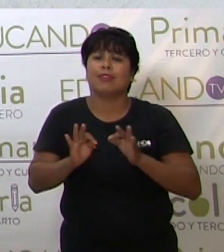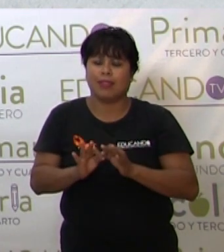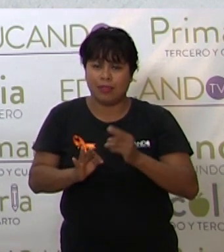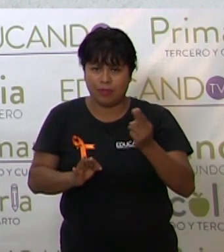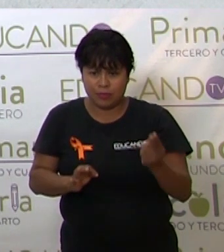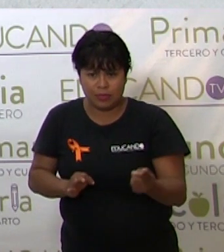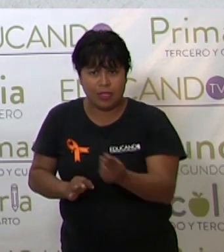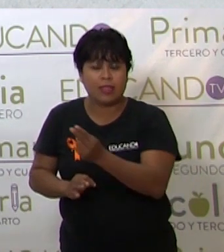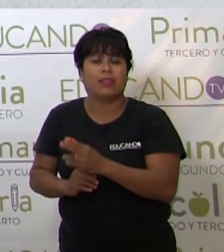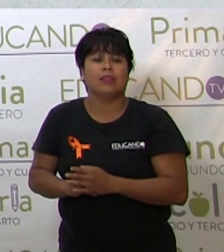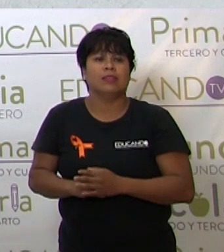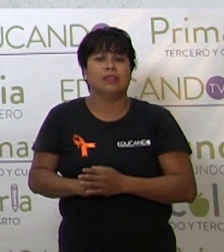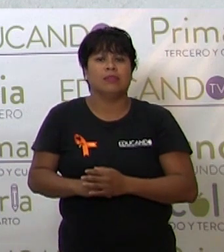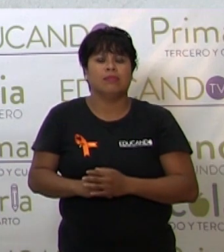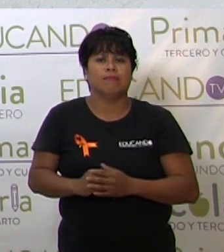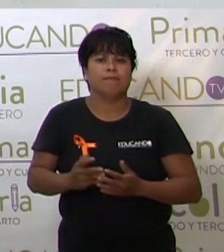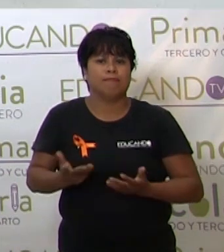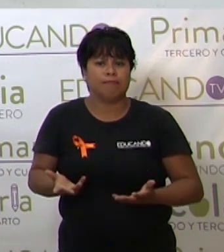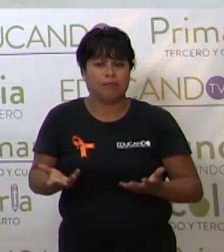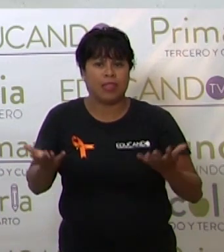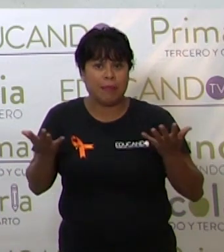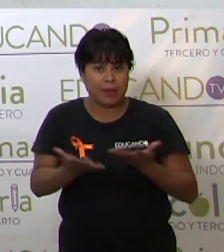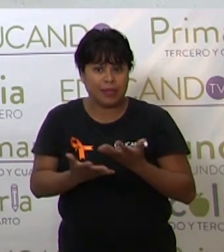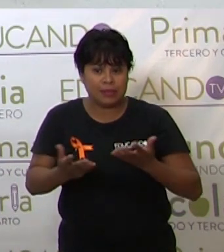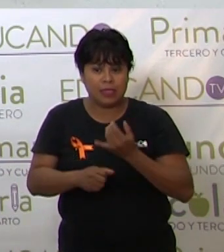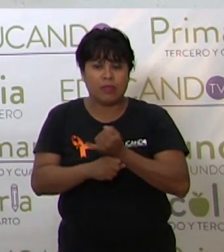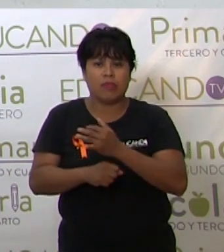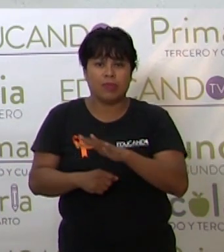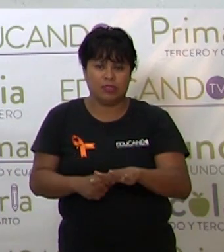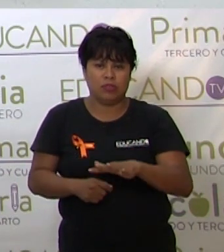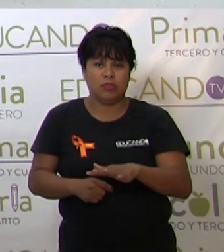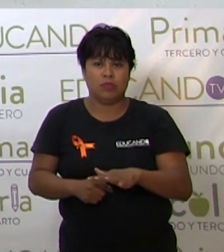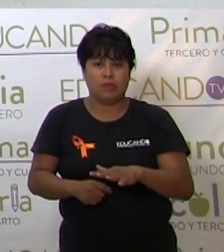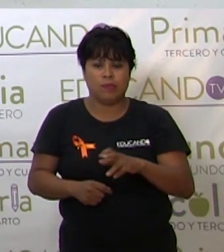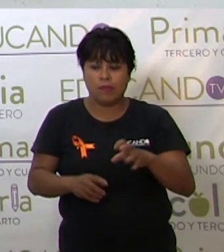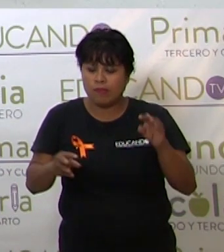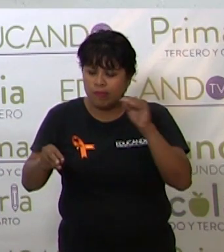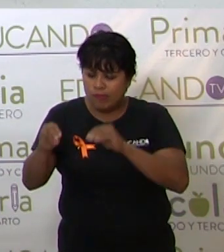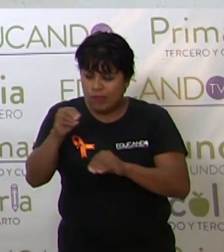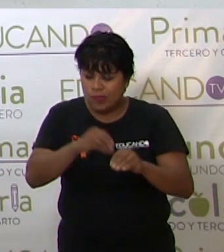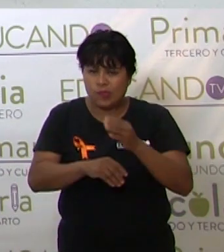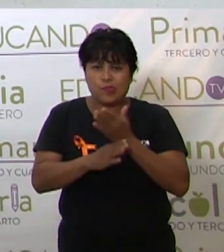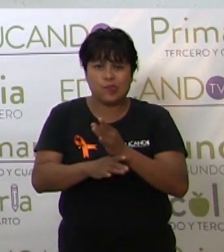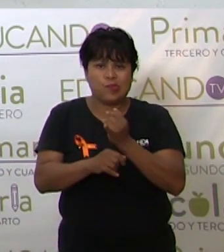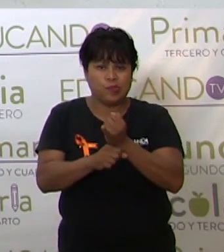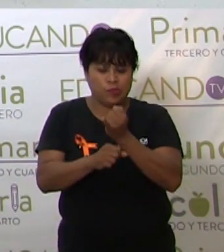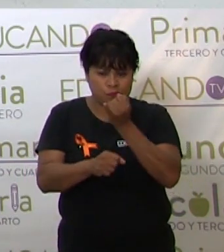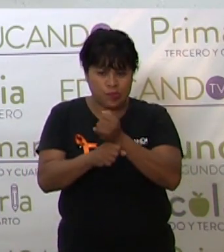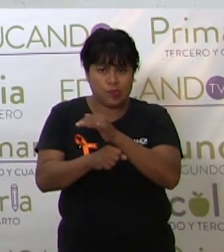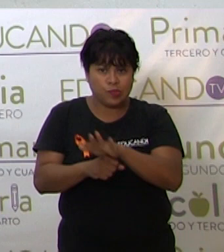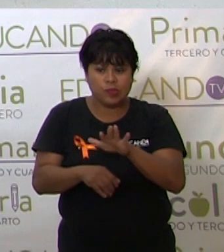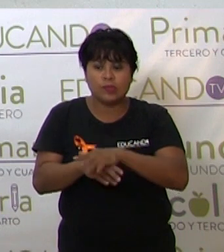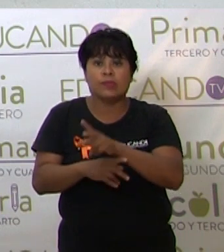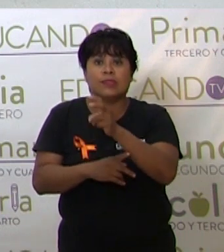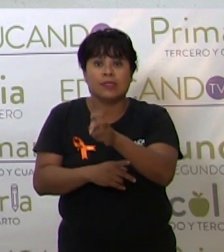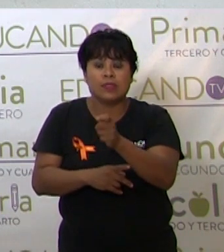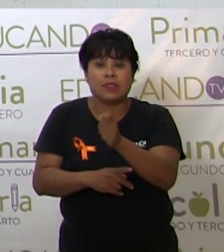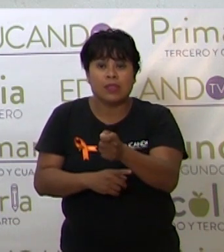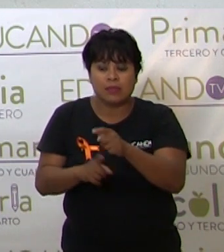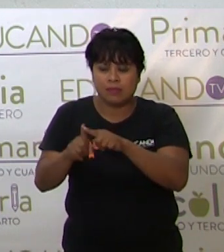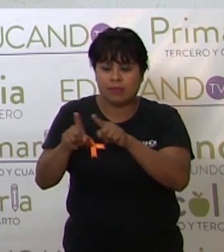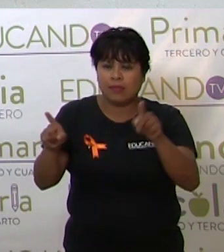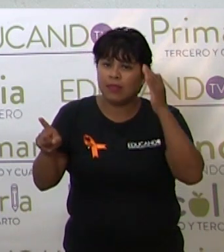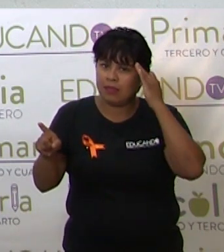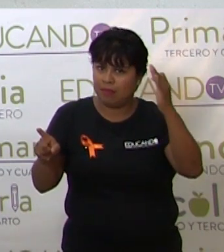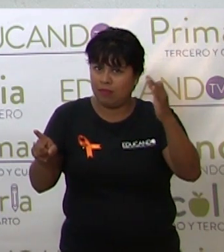Ustedes van a jerarquizar la información, a sintetizar la información, porque de esto se trata una línea de